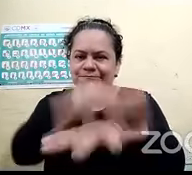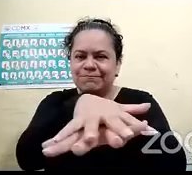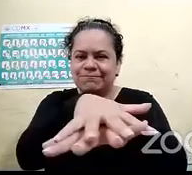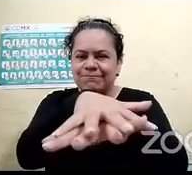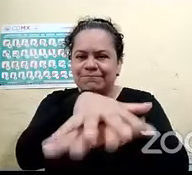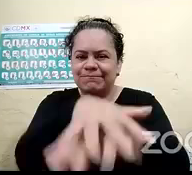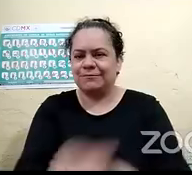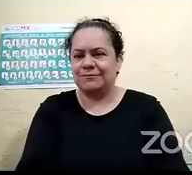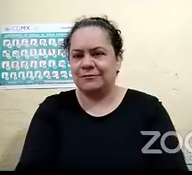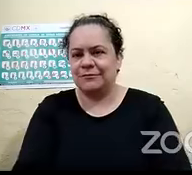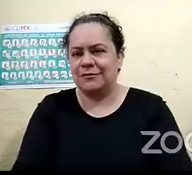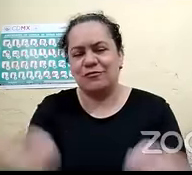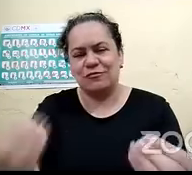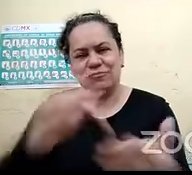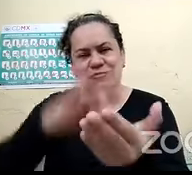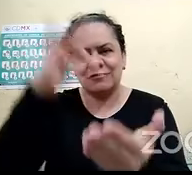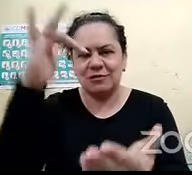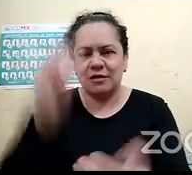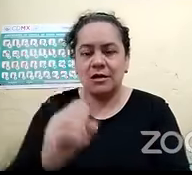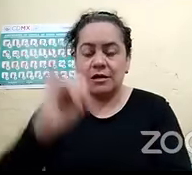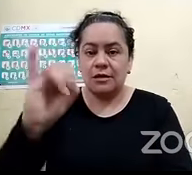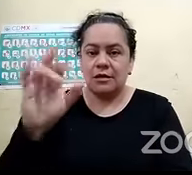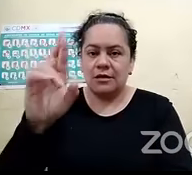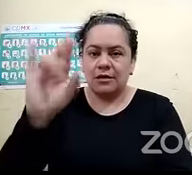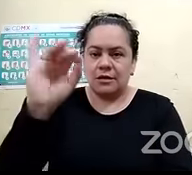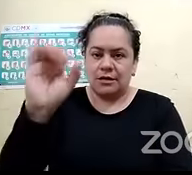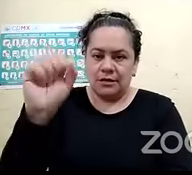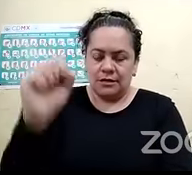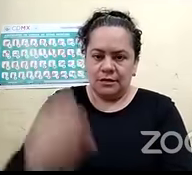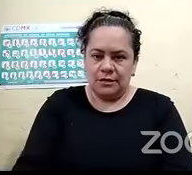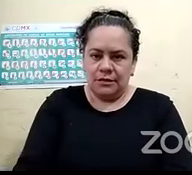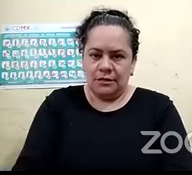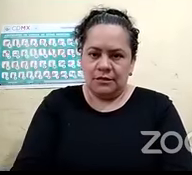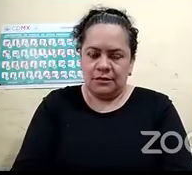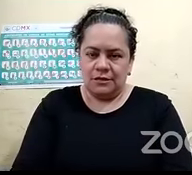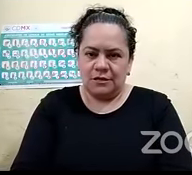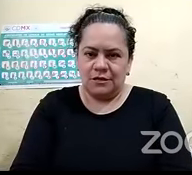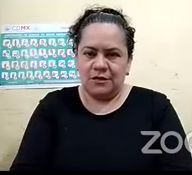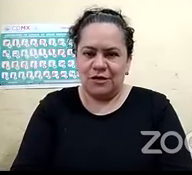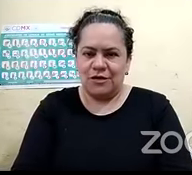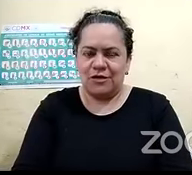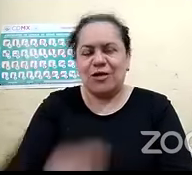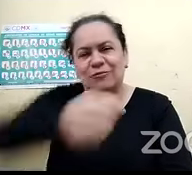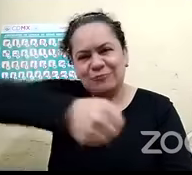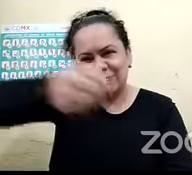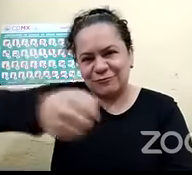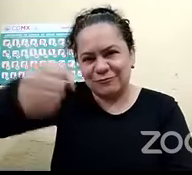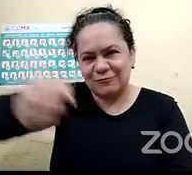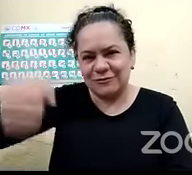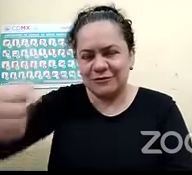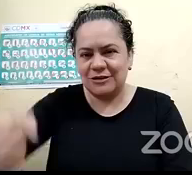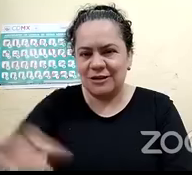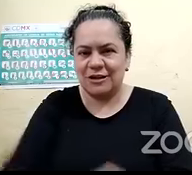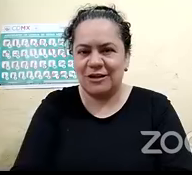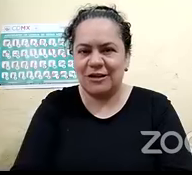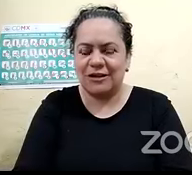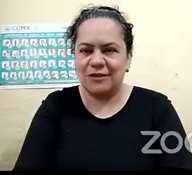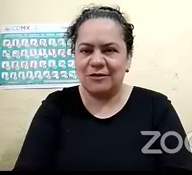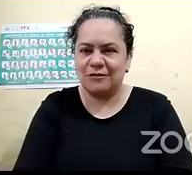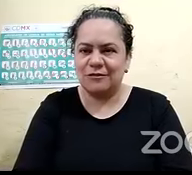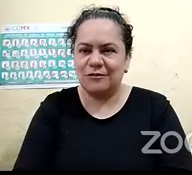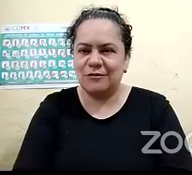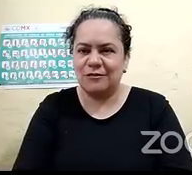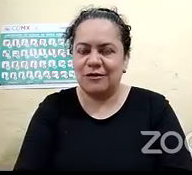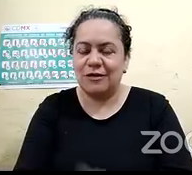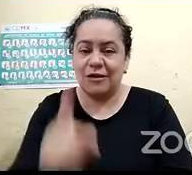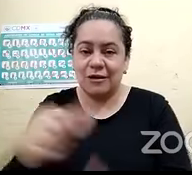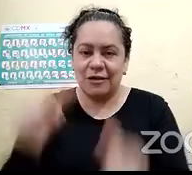muchas gracias Iris un mensaje final un saludo muy especial a todos los que estuvieron pendientes del